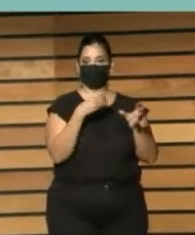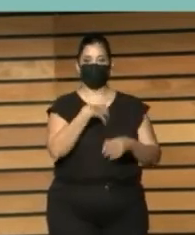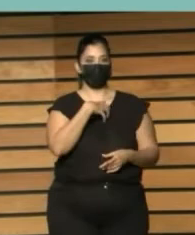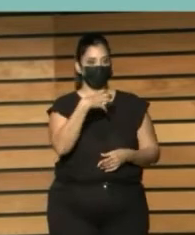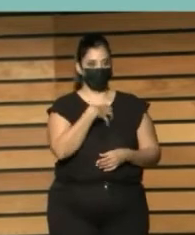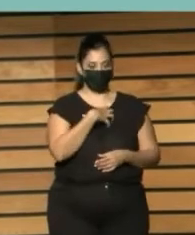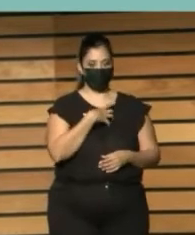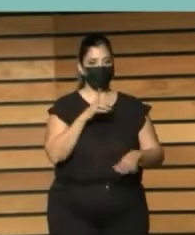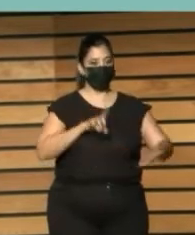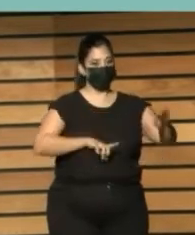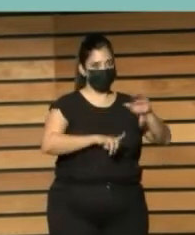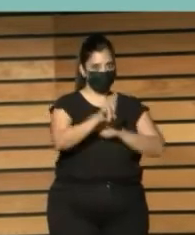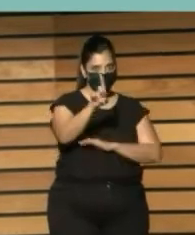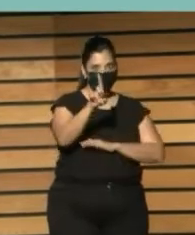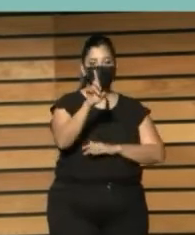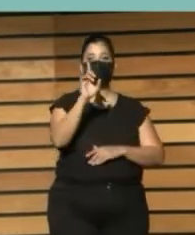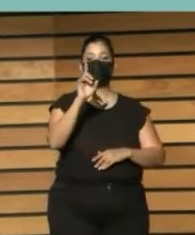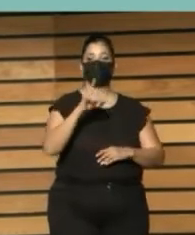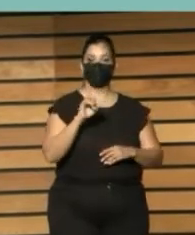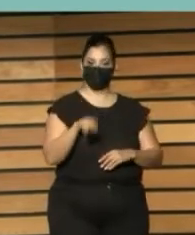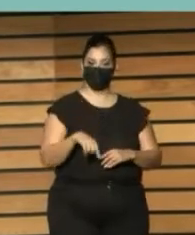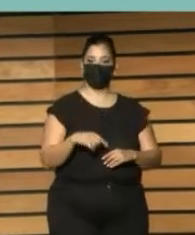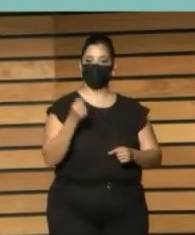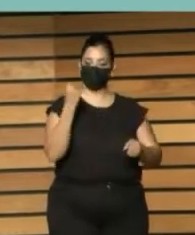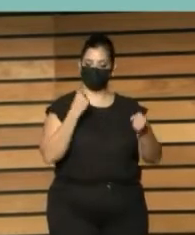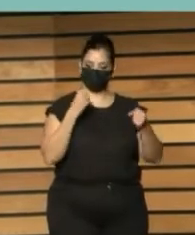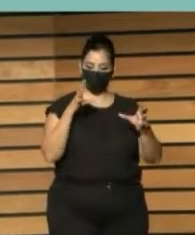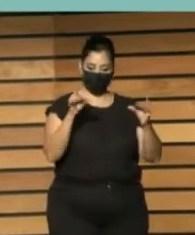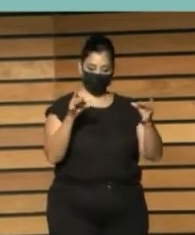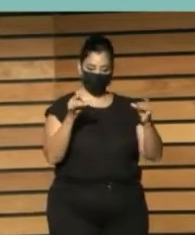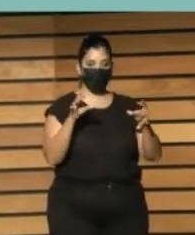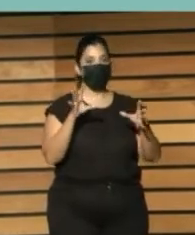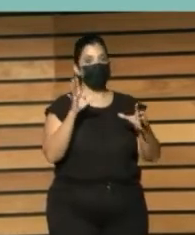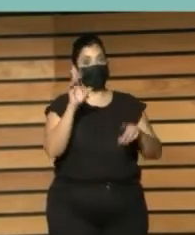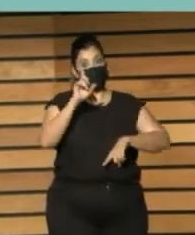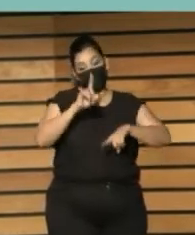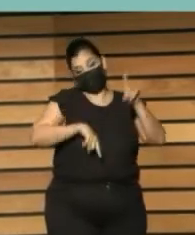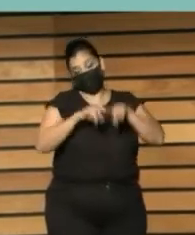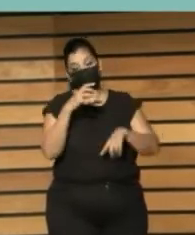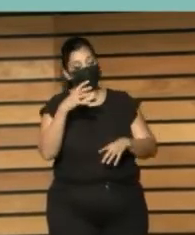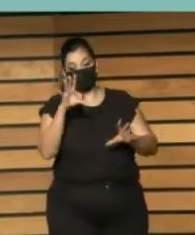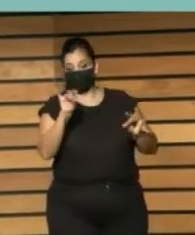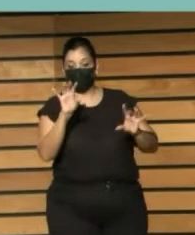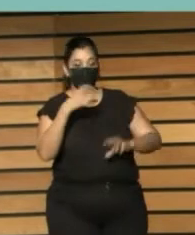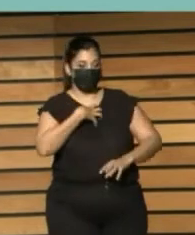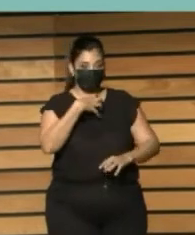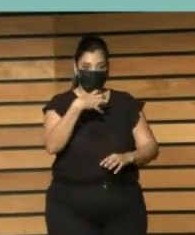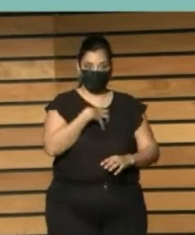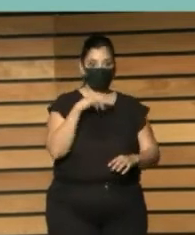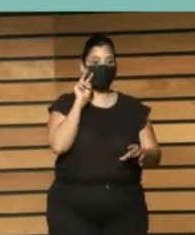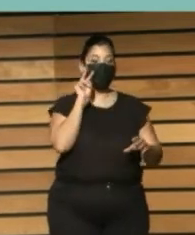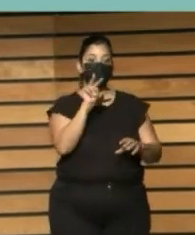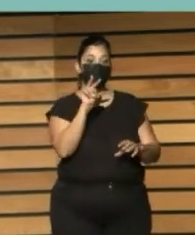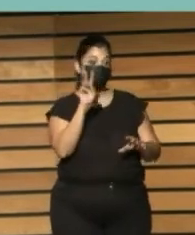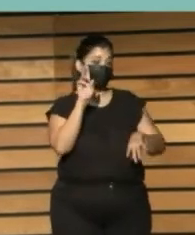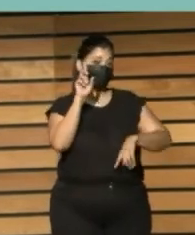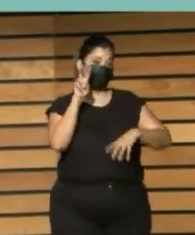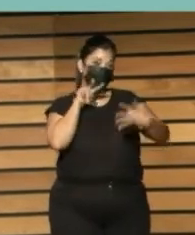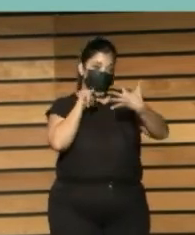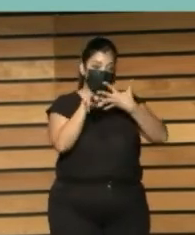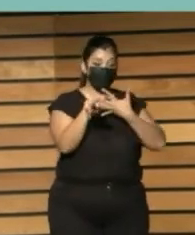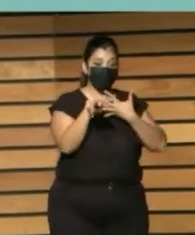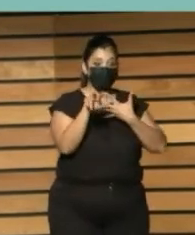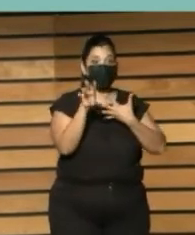teórico utilitario y efectivo tangible e intangible visible invisible y casi visible